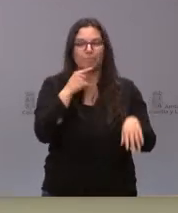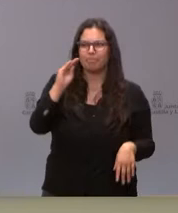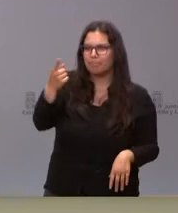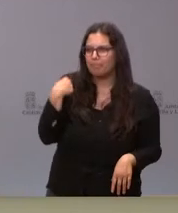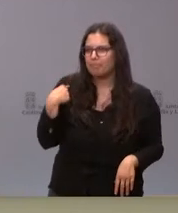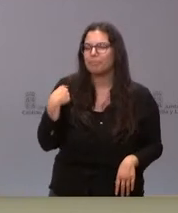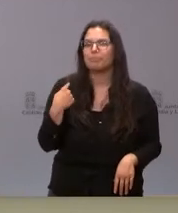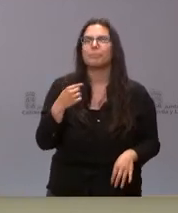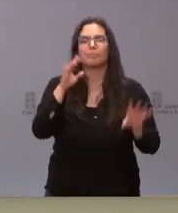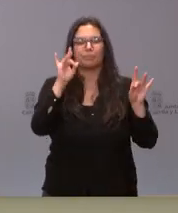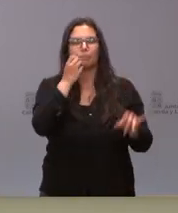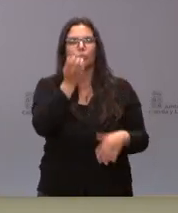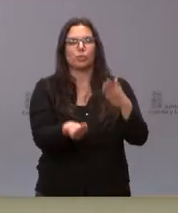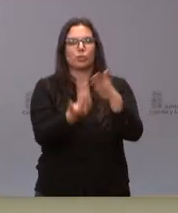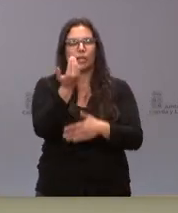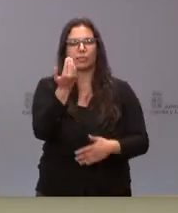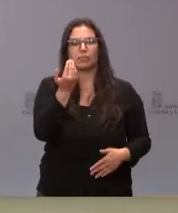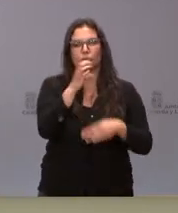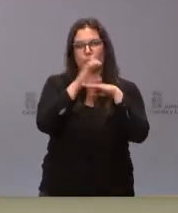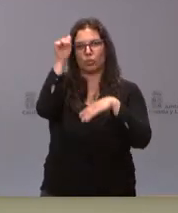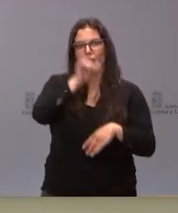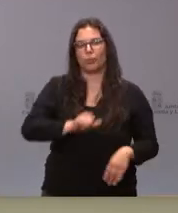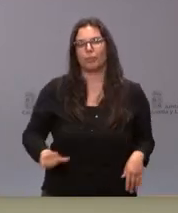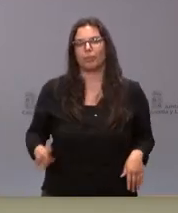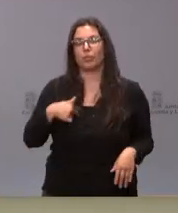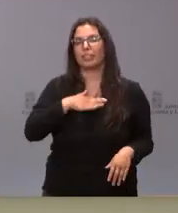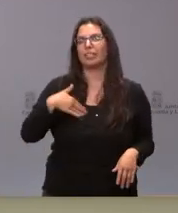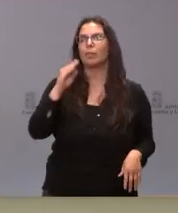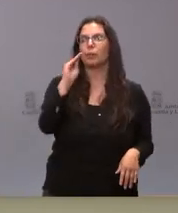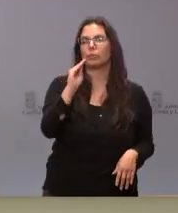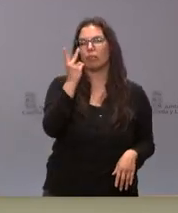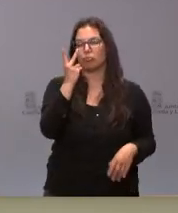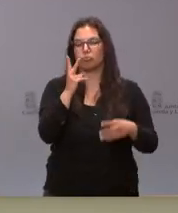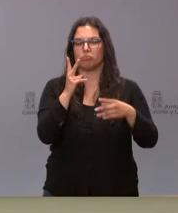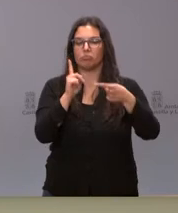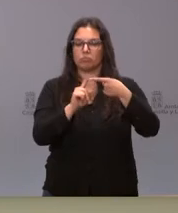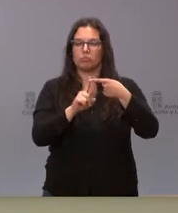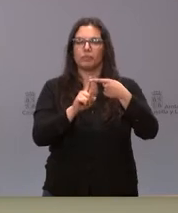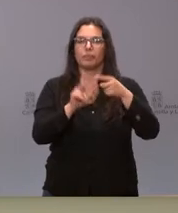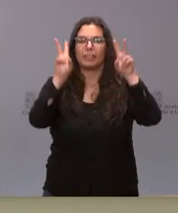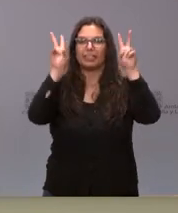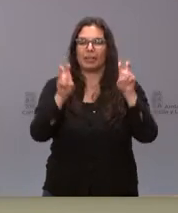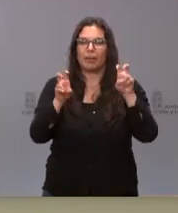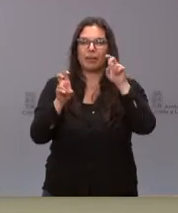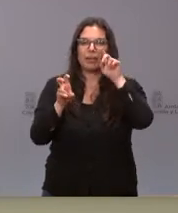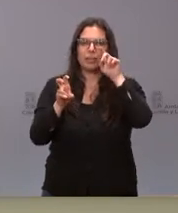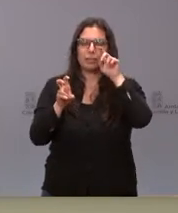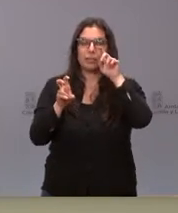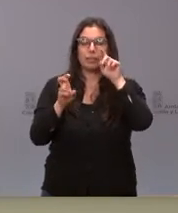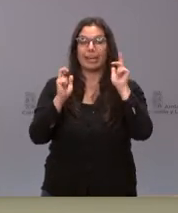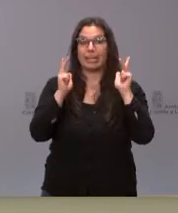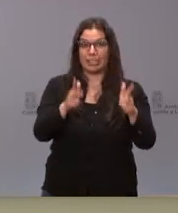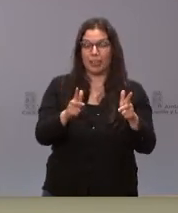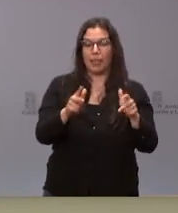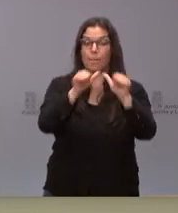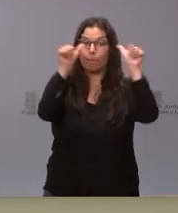sí buenos días consejero quería preguntarle un par de cosas una el tema de las de las residencias